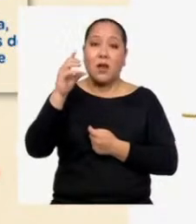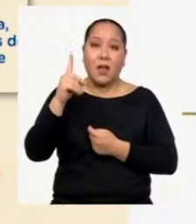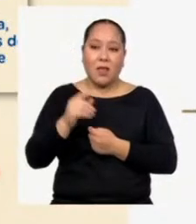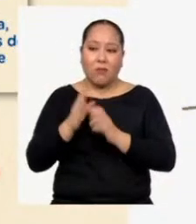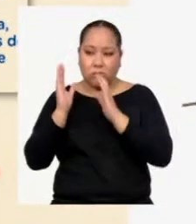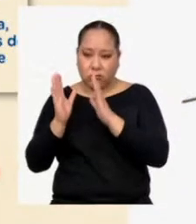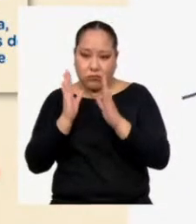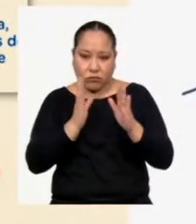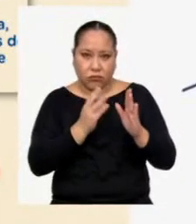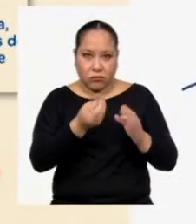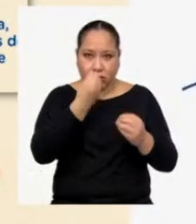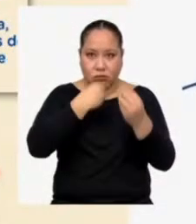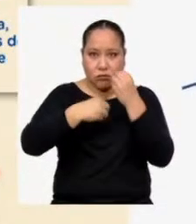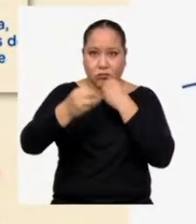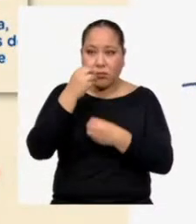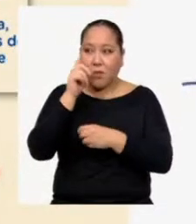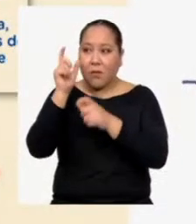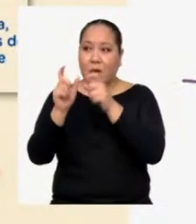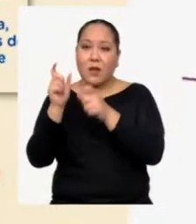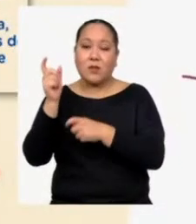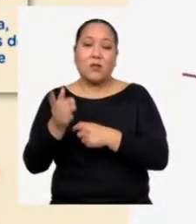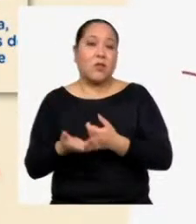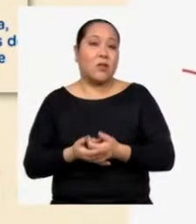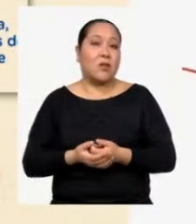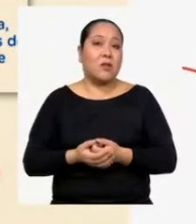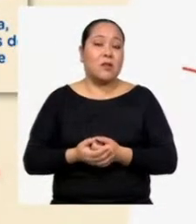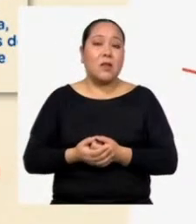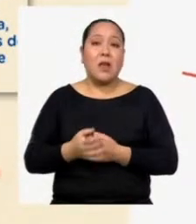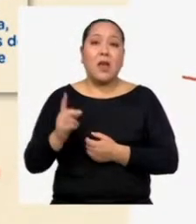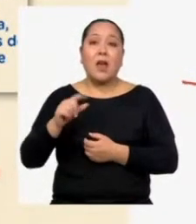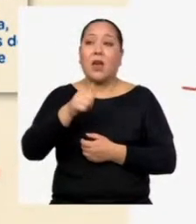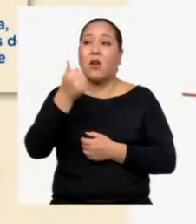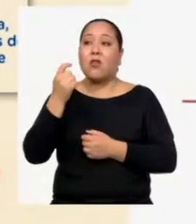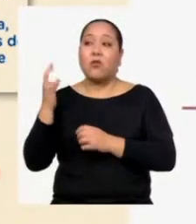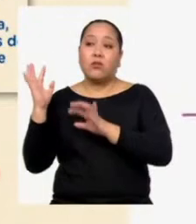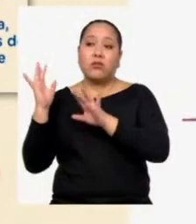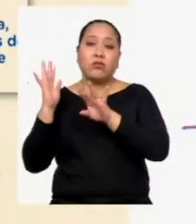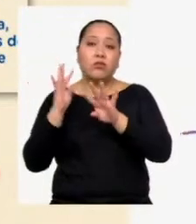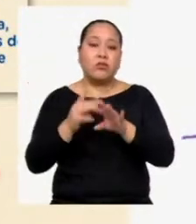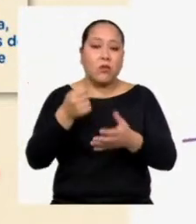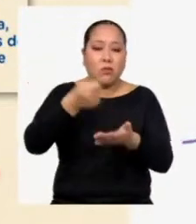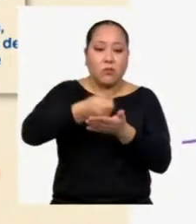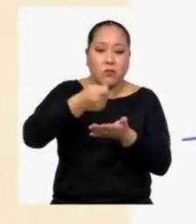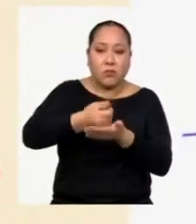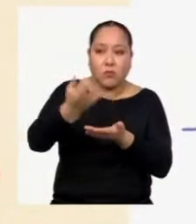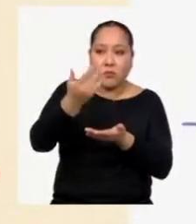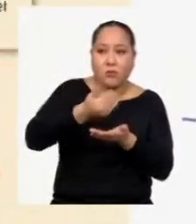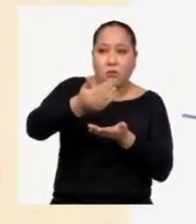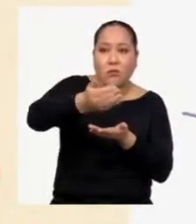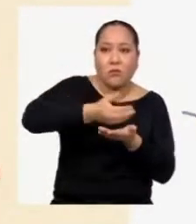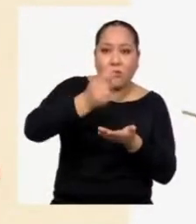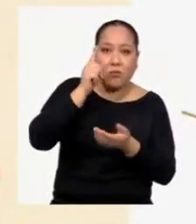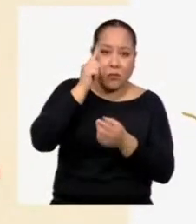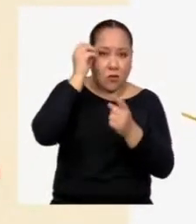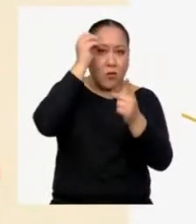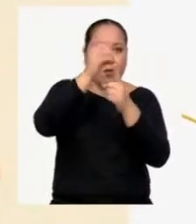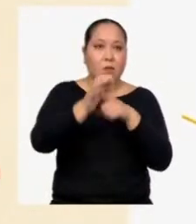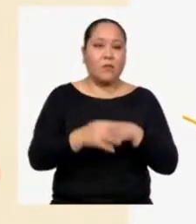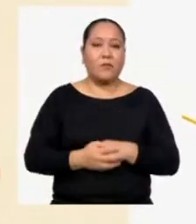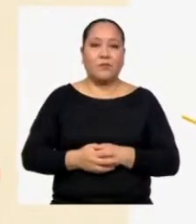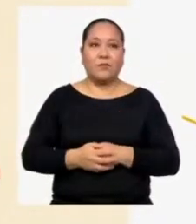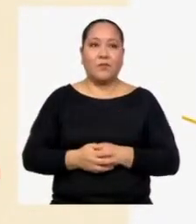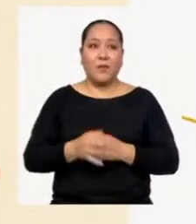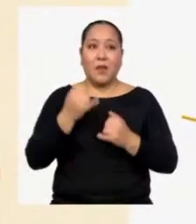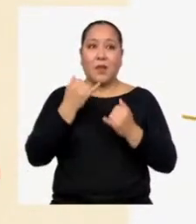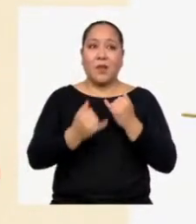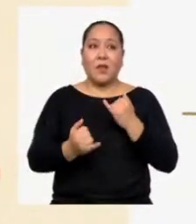organizada entre los migrantes A fin de recaudar fondos para alguna cosa Para terminar, en nuestras manos